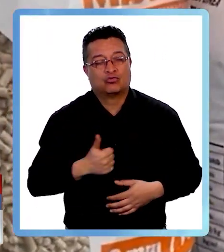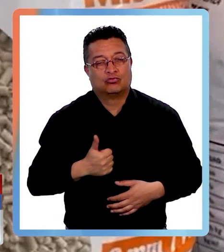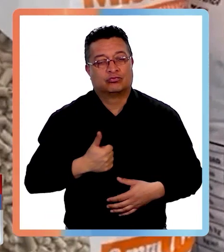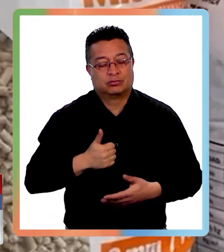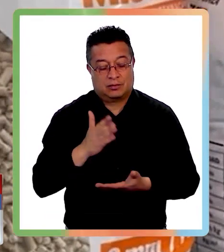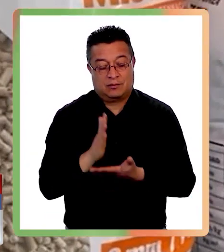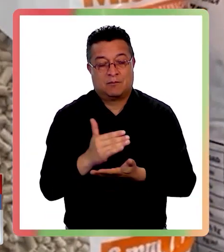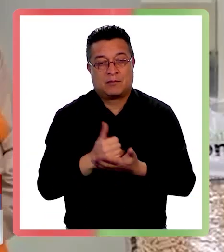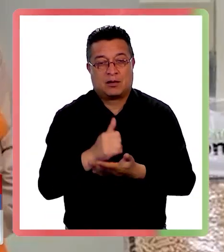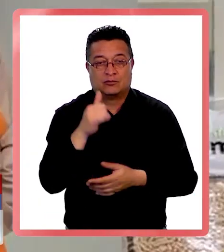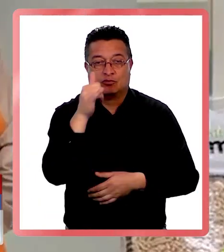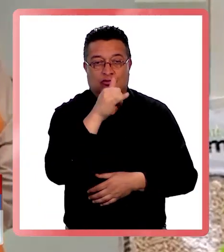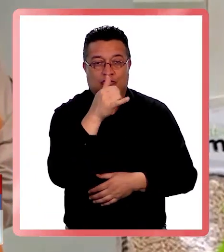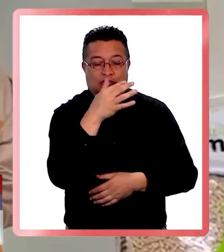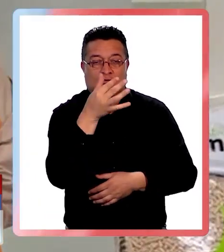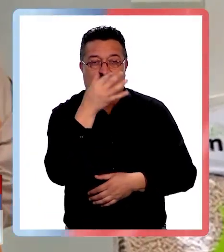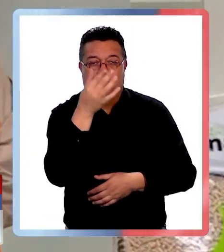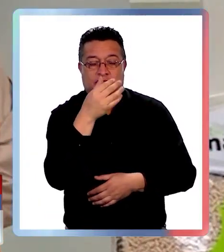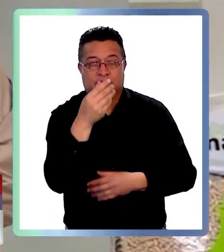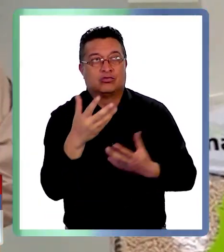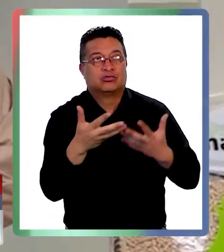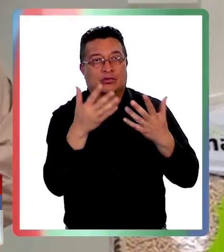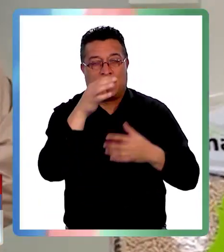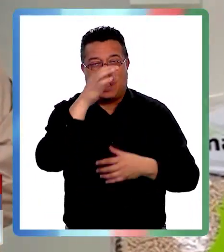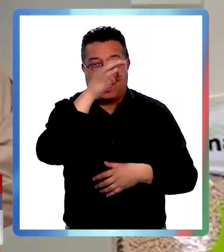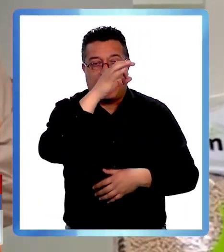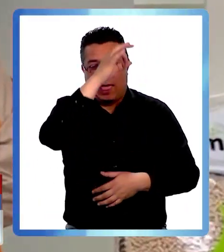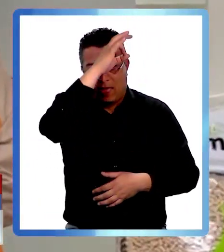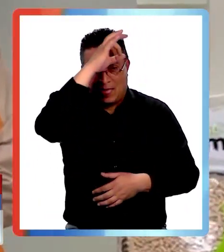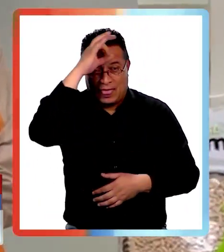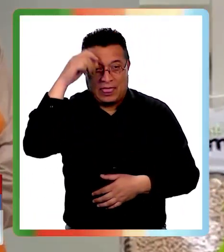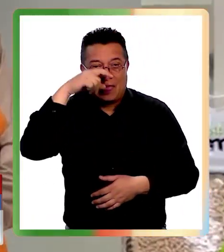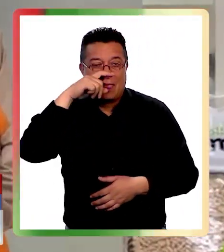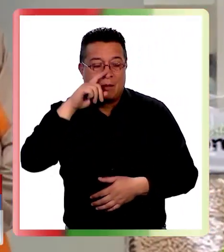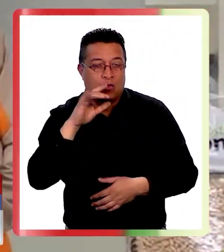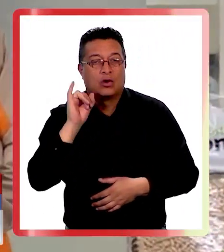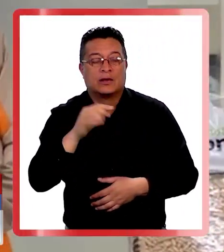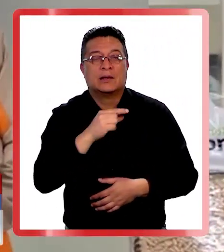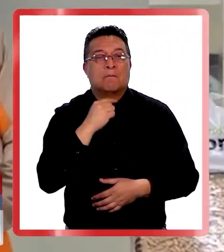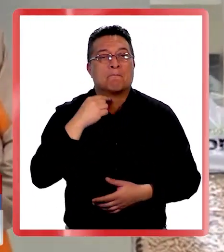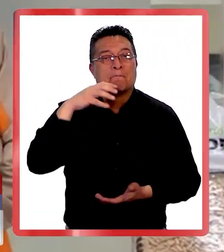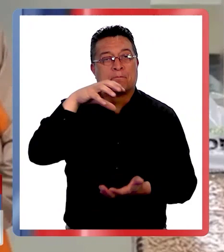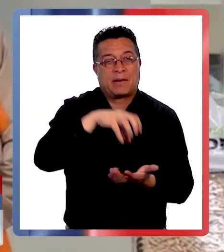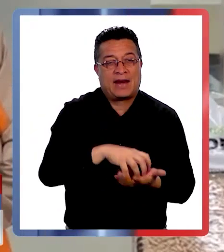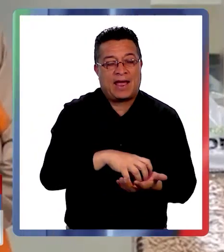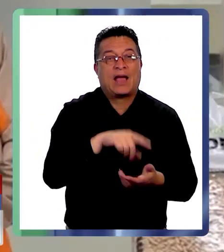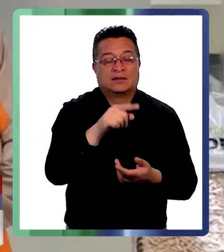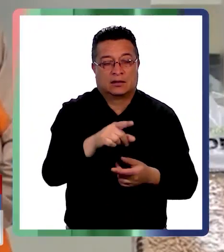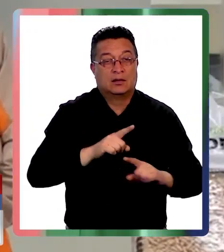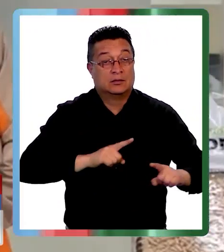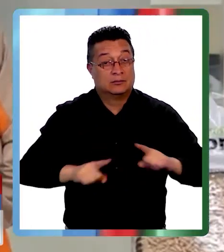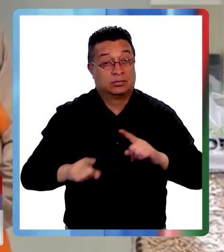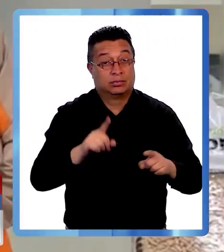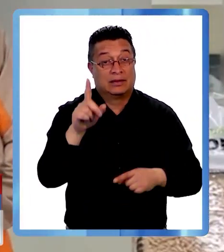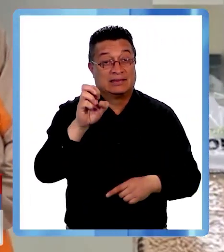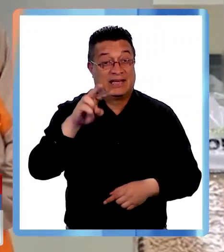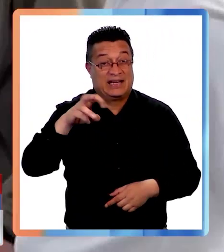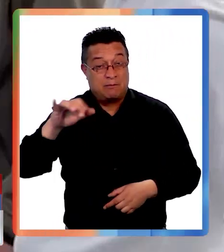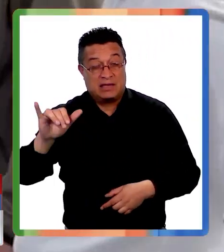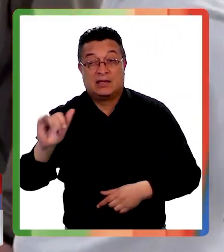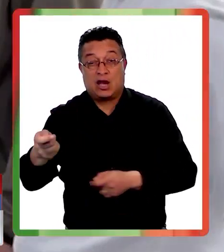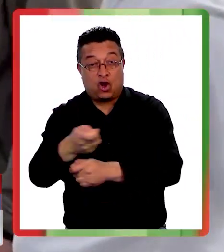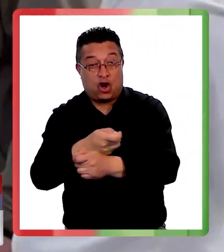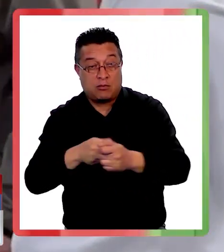plan de descontaminación atmósfera de Temuco y Padre de las Casas El delegado Montalva señaló que tanto las gestiones del Ceremi de Medio Ambiente y de